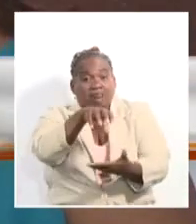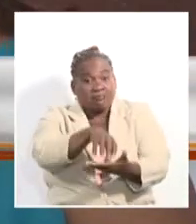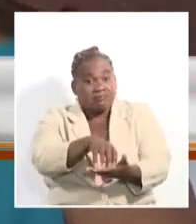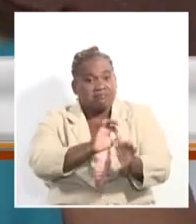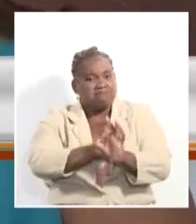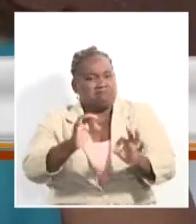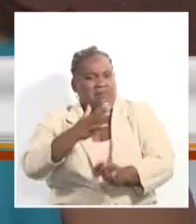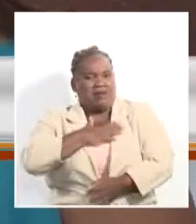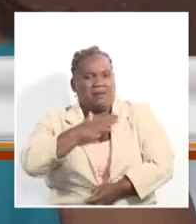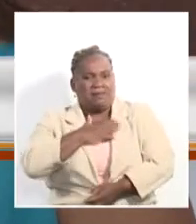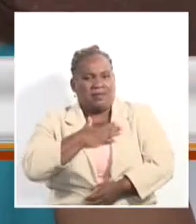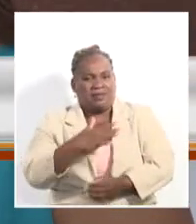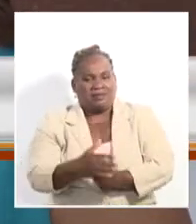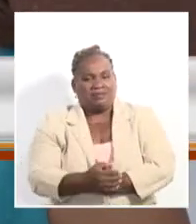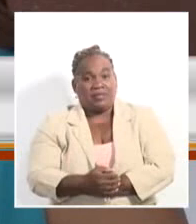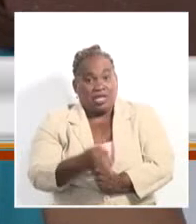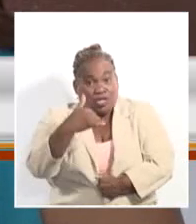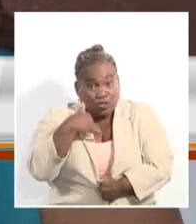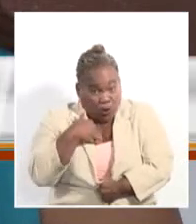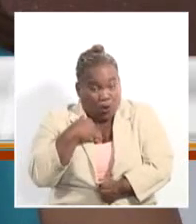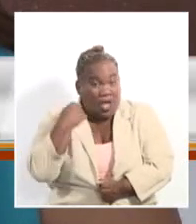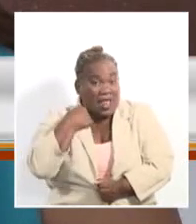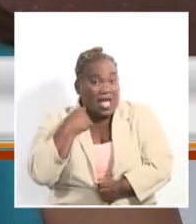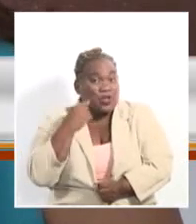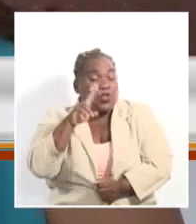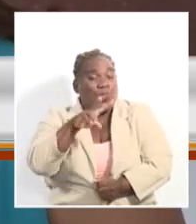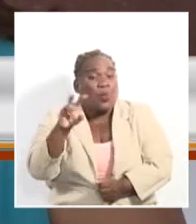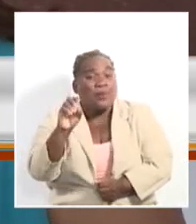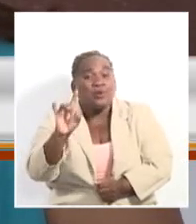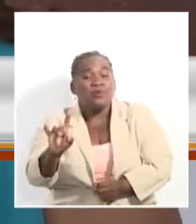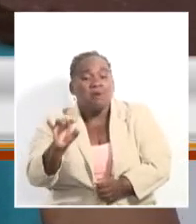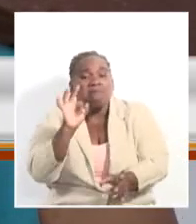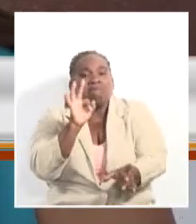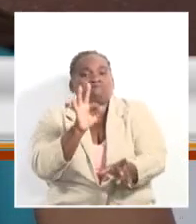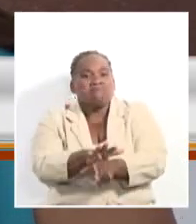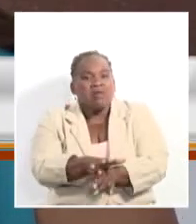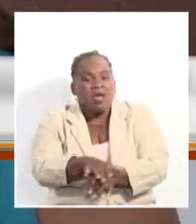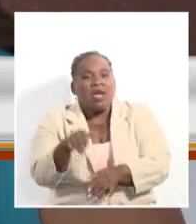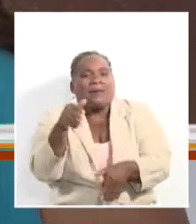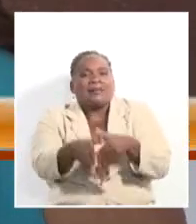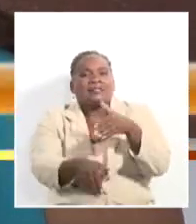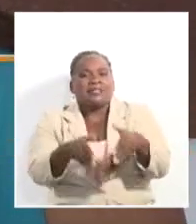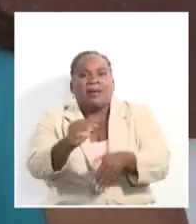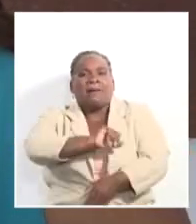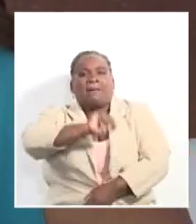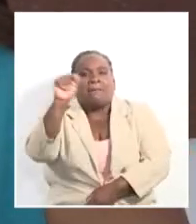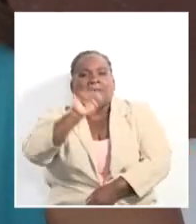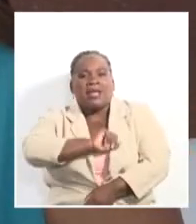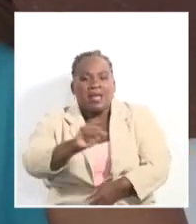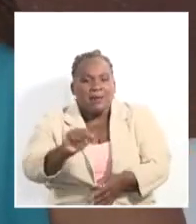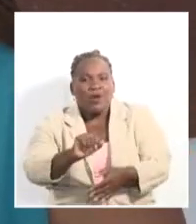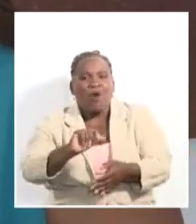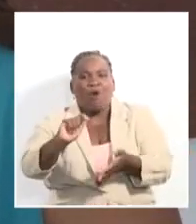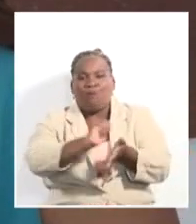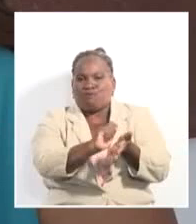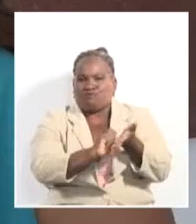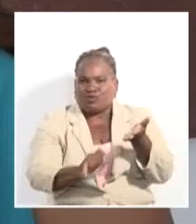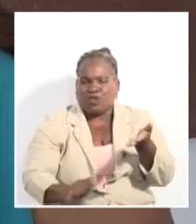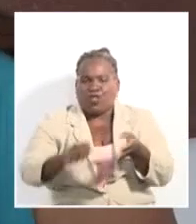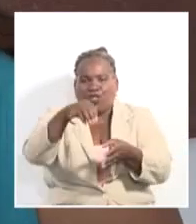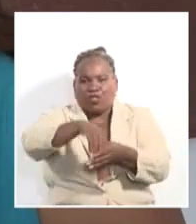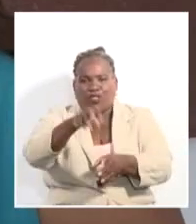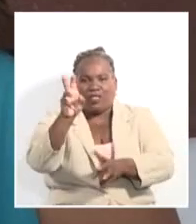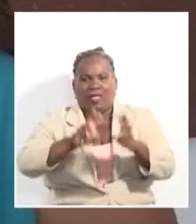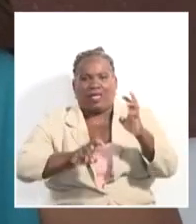porque desde el 2009 estoy participando en los premios de composición como parte de los talleres